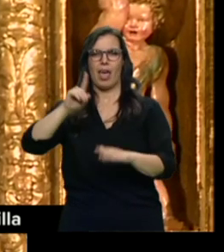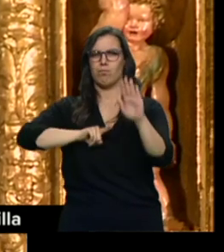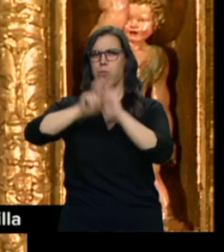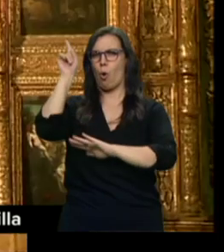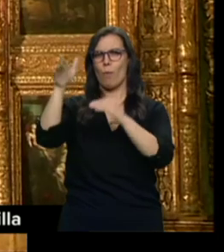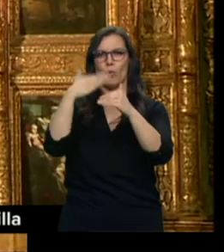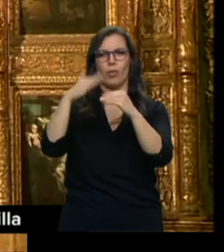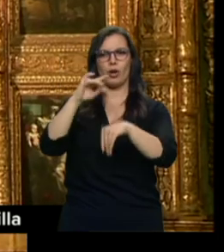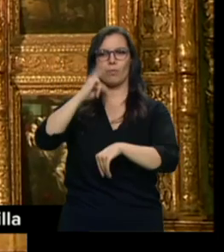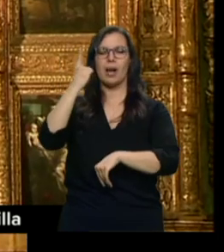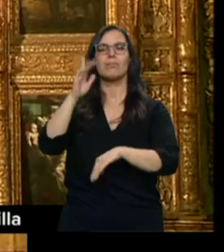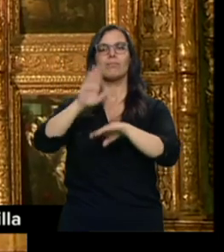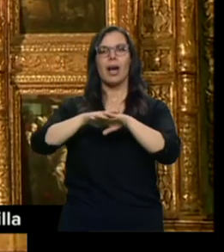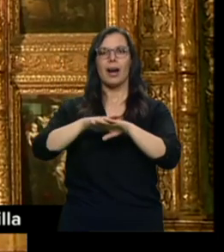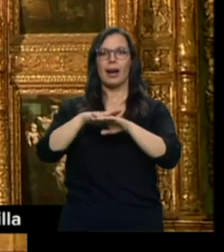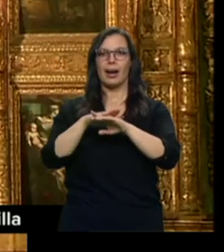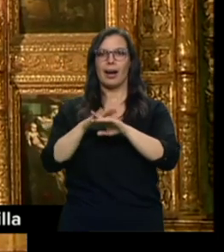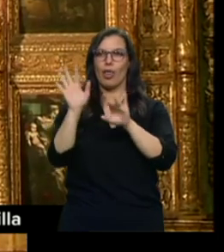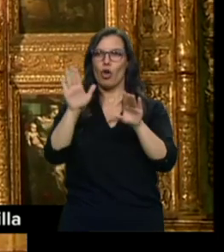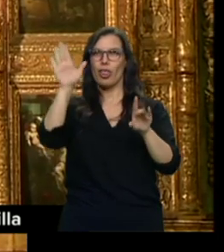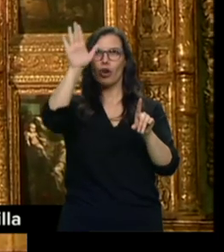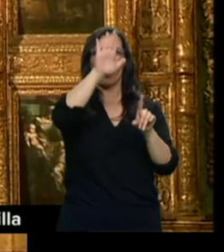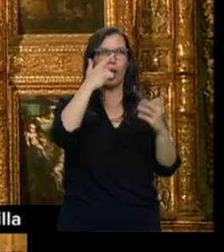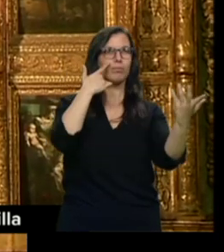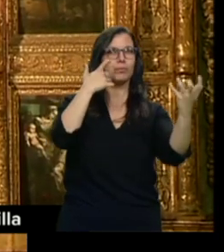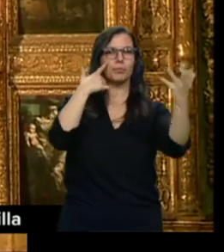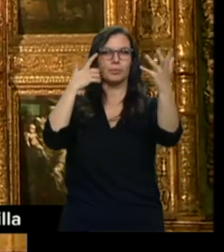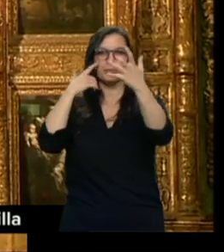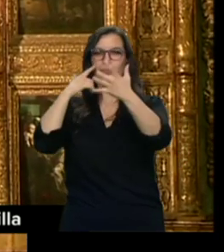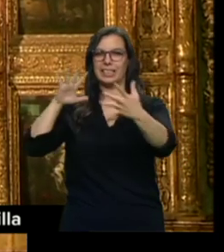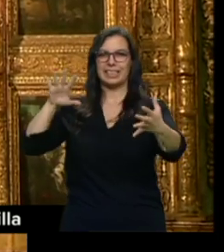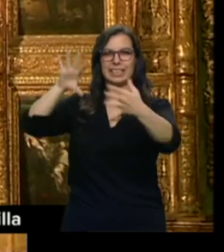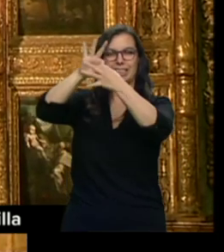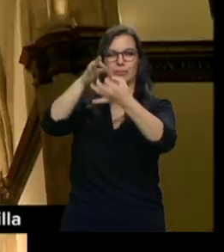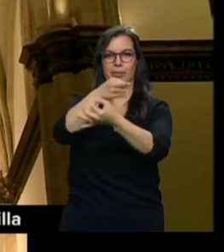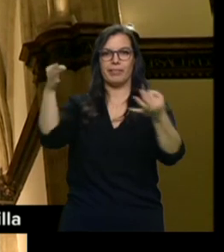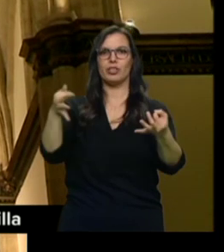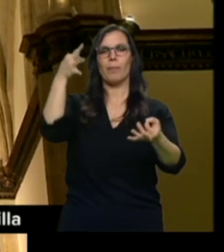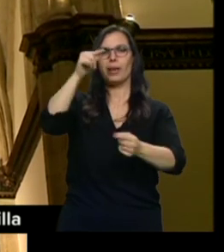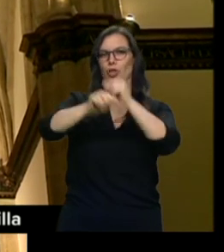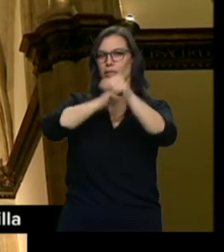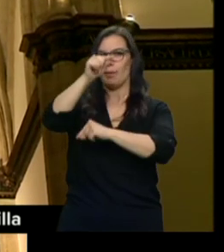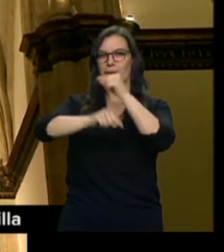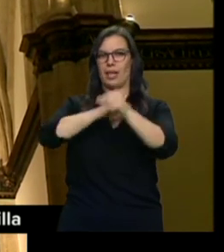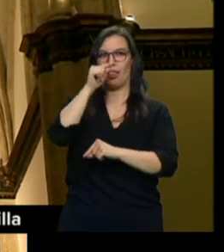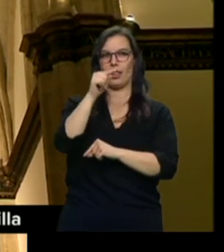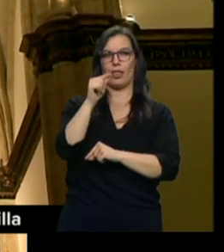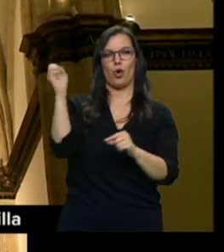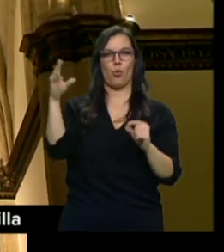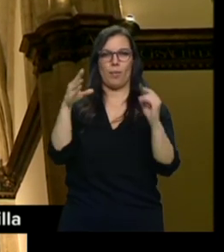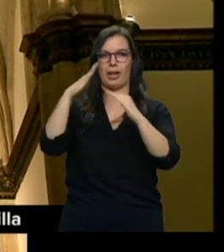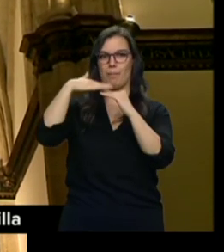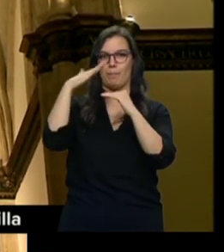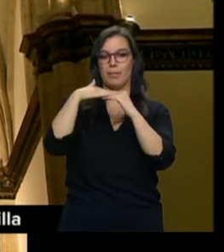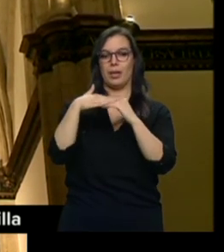alumbrado que resalte las distintas partes arquitectónicas... ...y al mismo tiempo limite la contaminación lumínica. Se ha logrado mejorar la